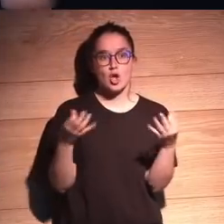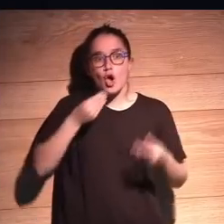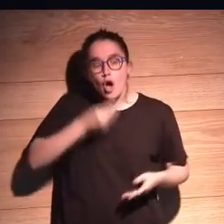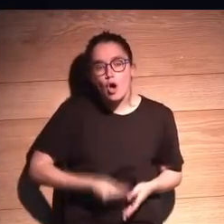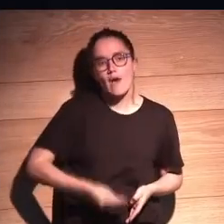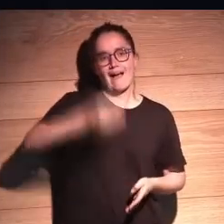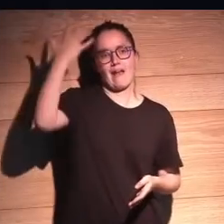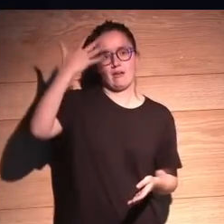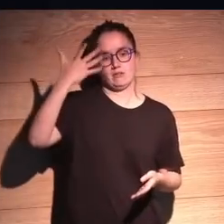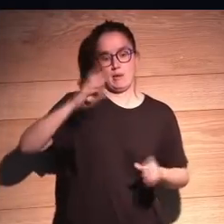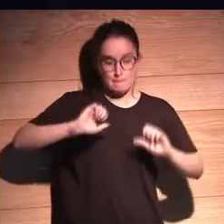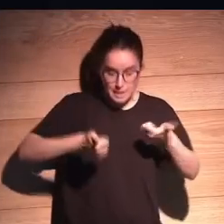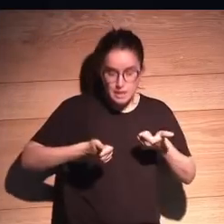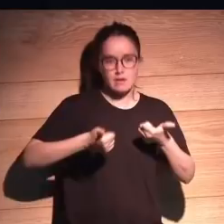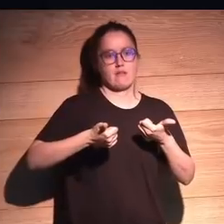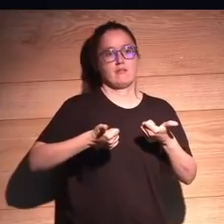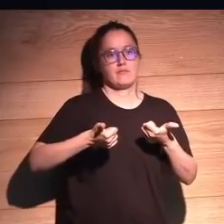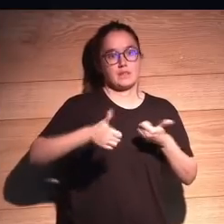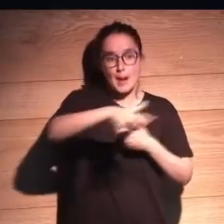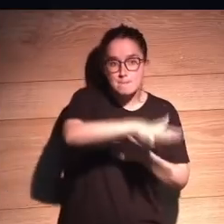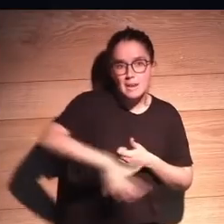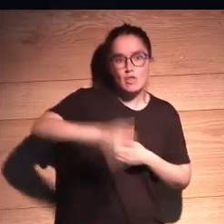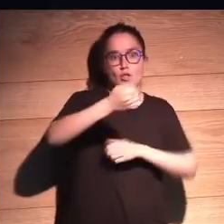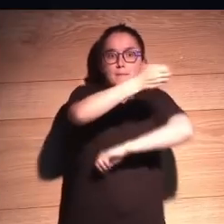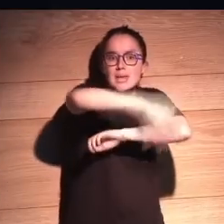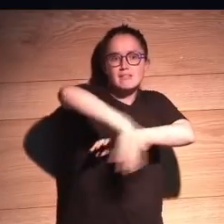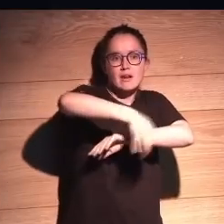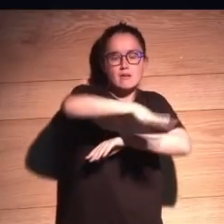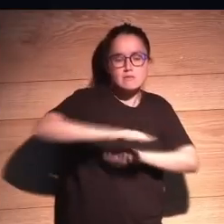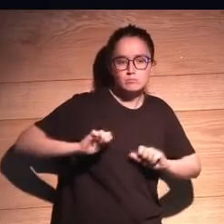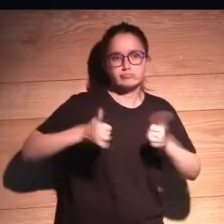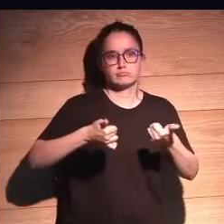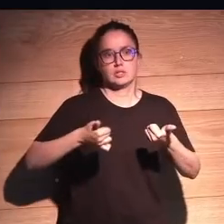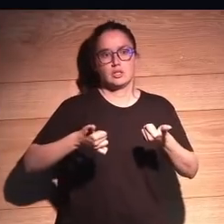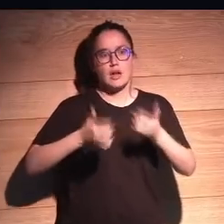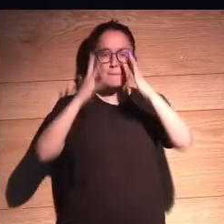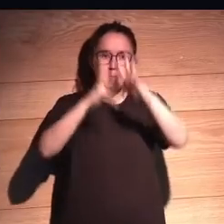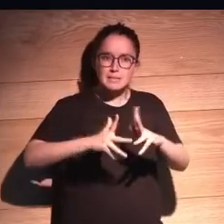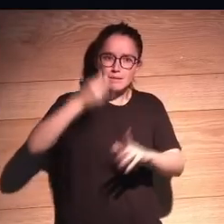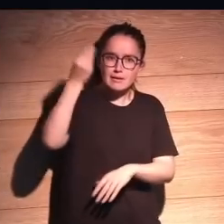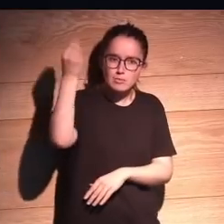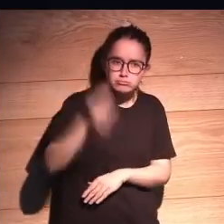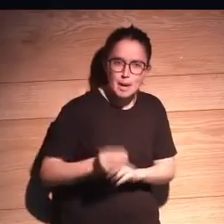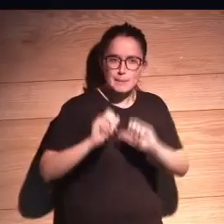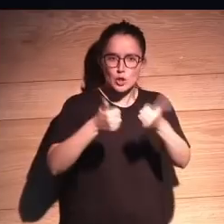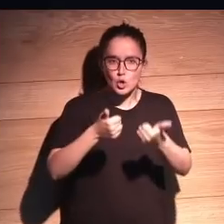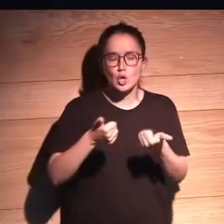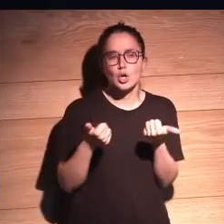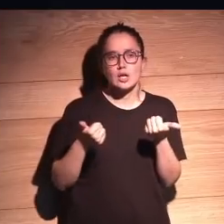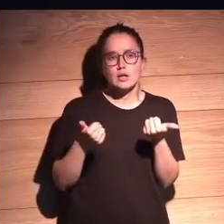el ágora de la civilización, sea el Mediterráneo, sea el lugar donde se arrancó la gran matemática, donde